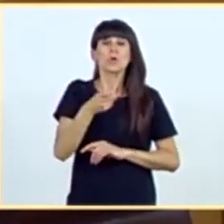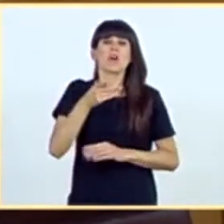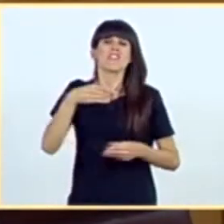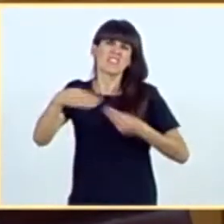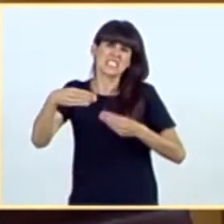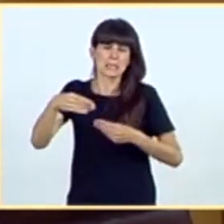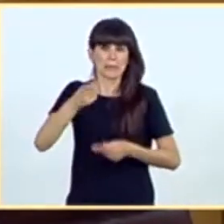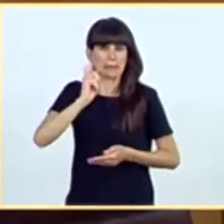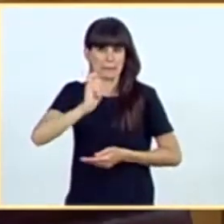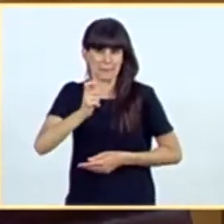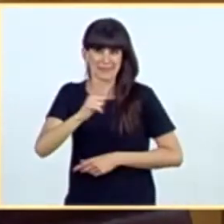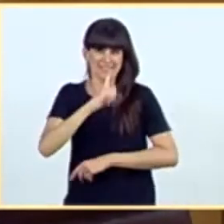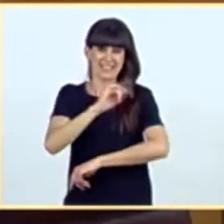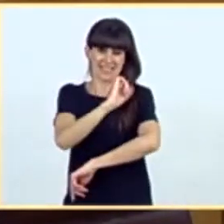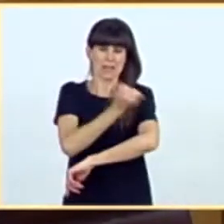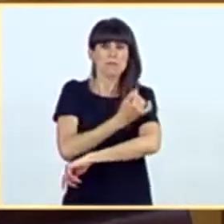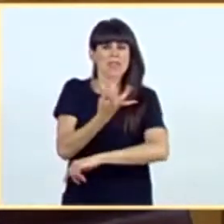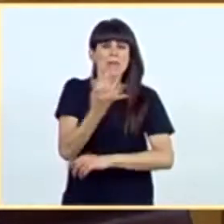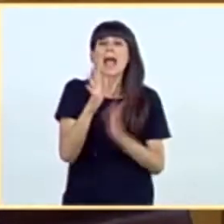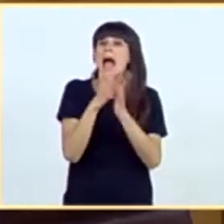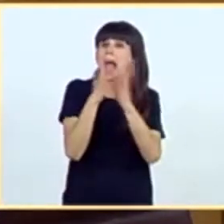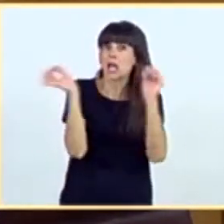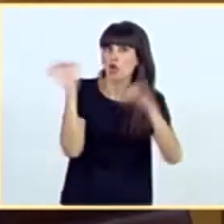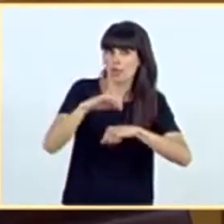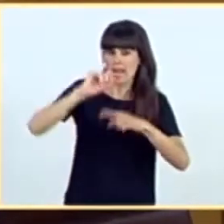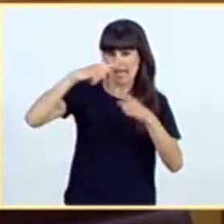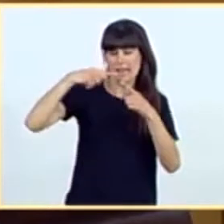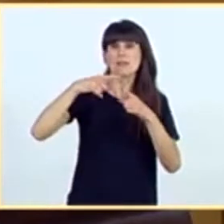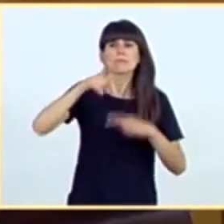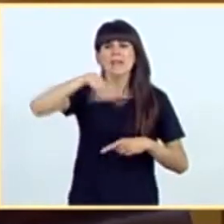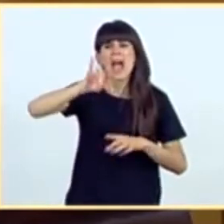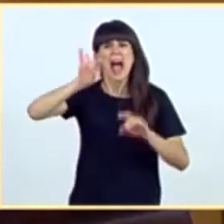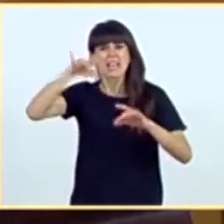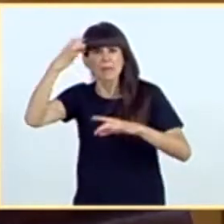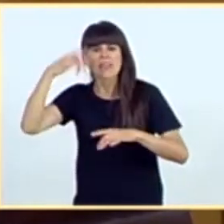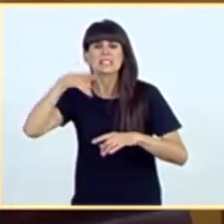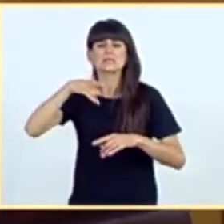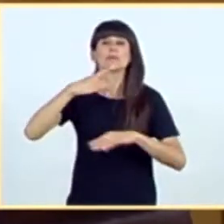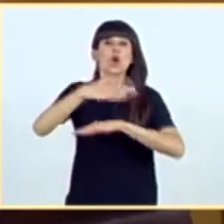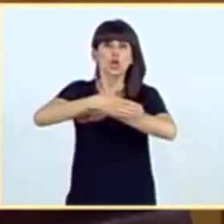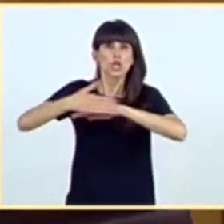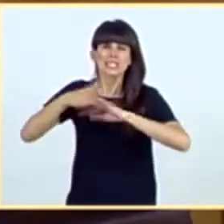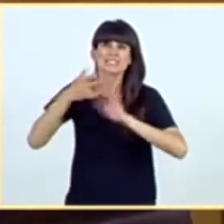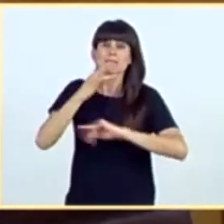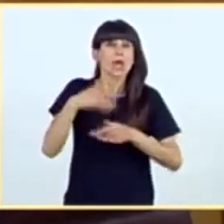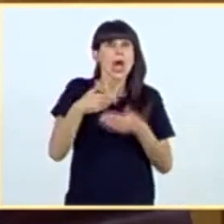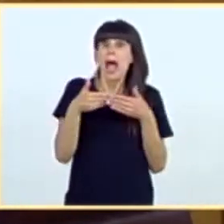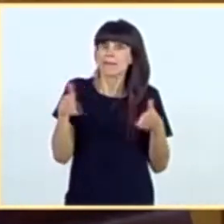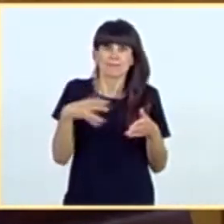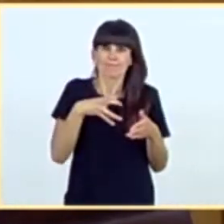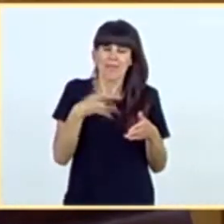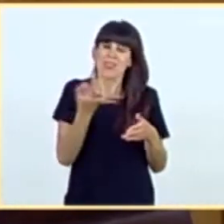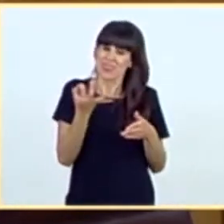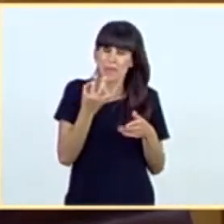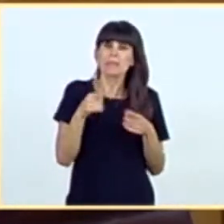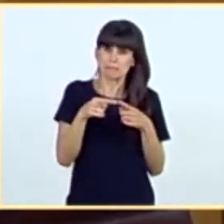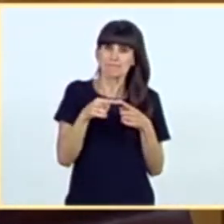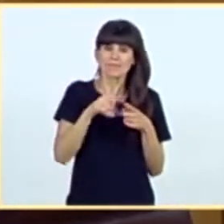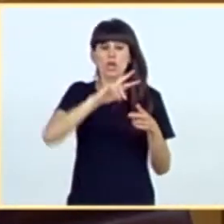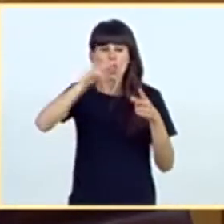Uno, acordar la exención del pago del canon de costas para todas aquellas actividades que se han visto forzadas a no abrir. Dos,